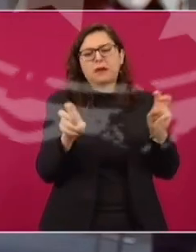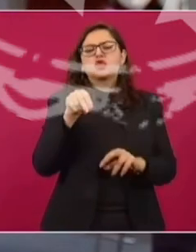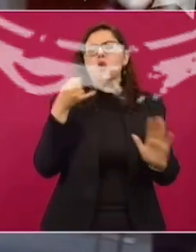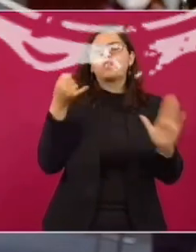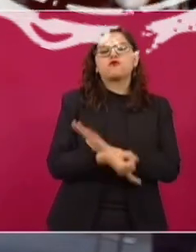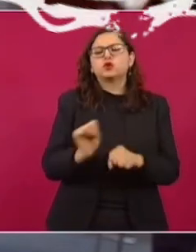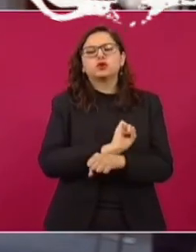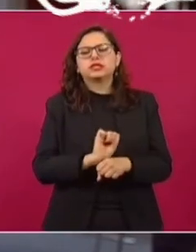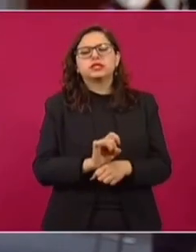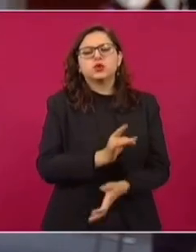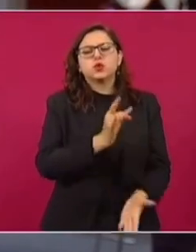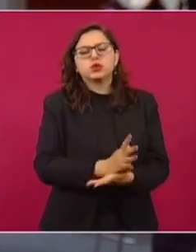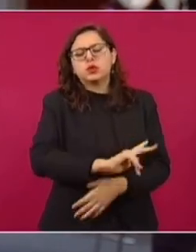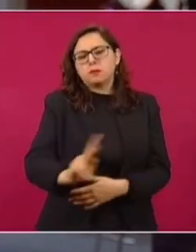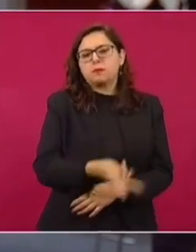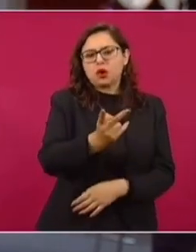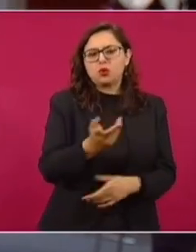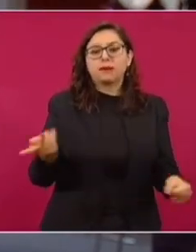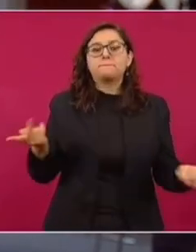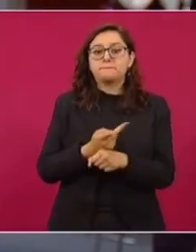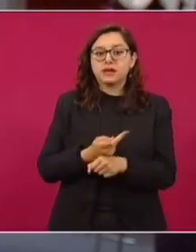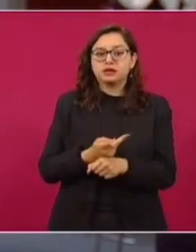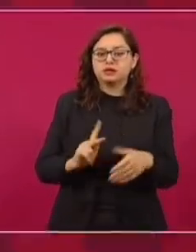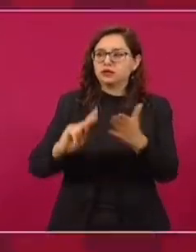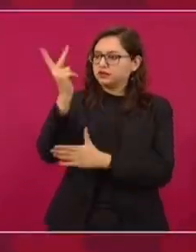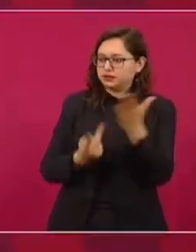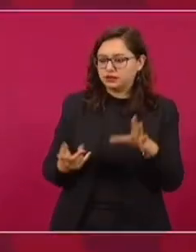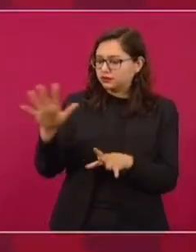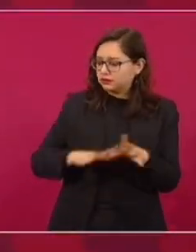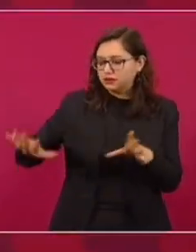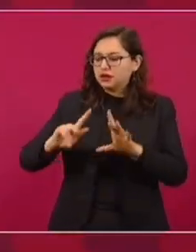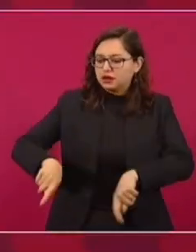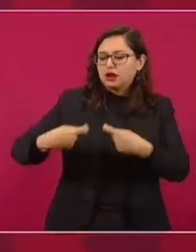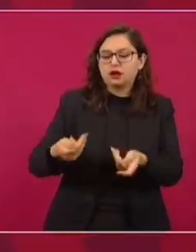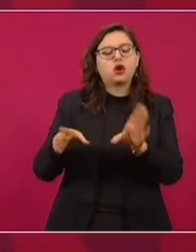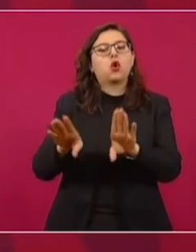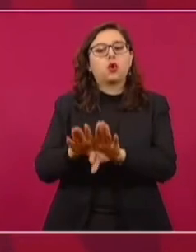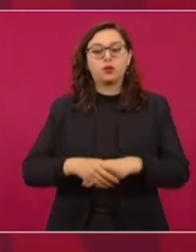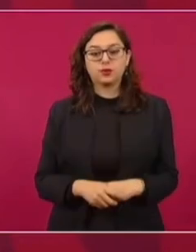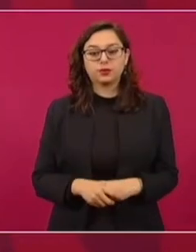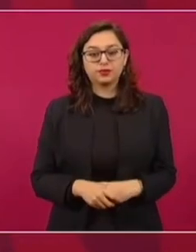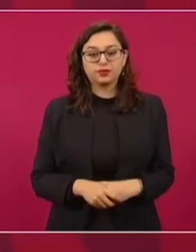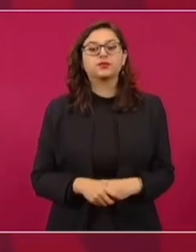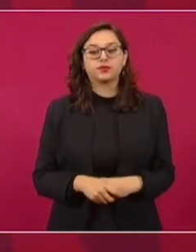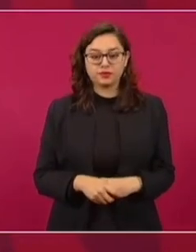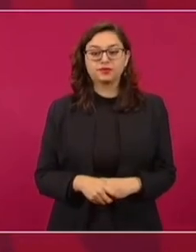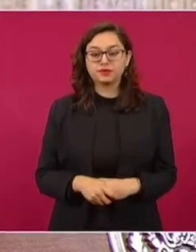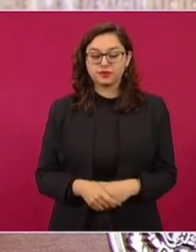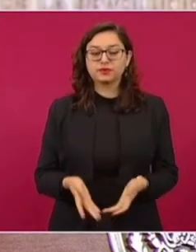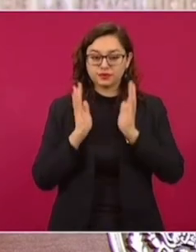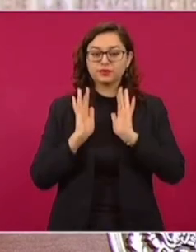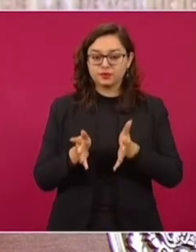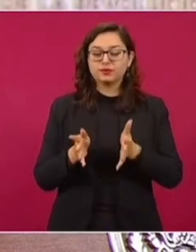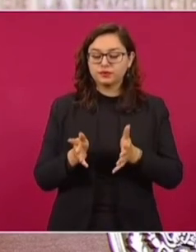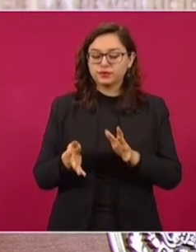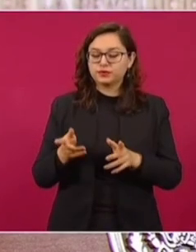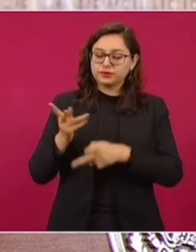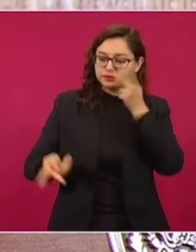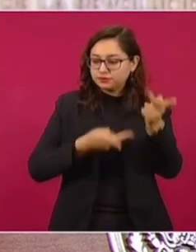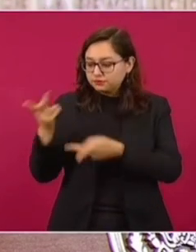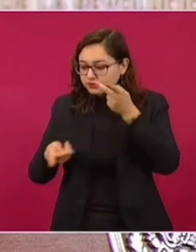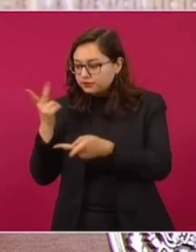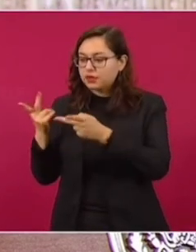Ustedes ya saben si hay un marco jurídico que va a afectar la entrega de los programas sociales. Estamos ahora haciendo una consulta y a lo mejor vamos a formalizar un recurso